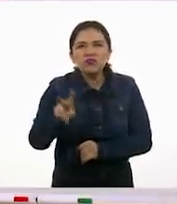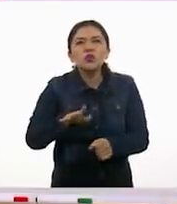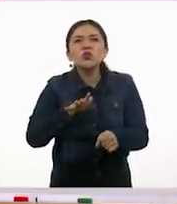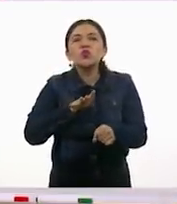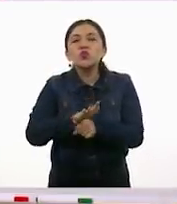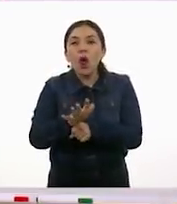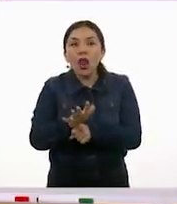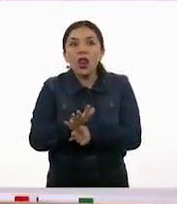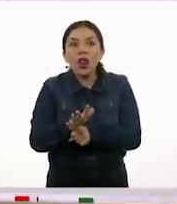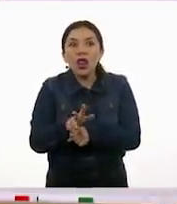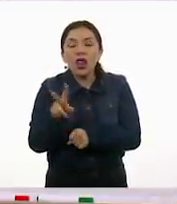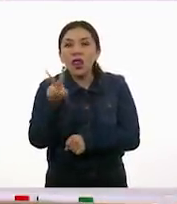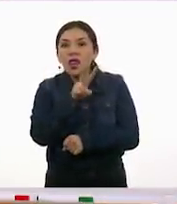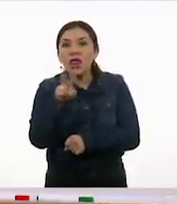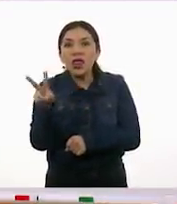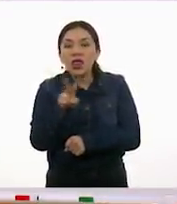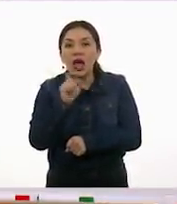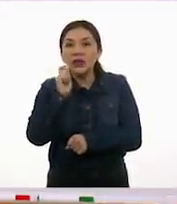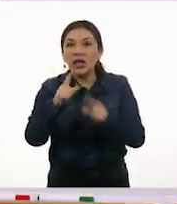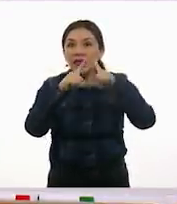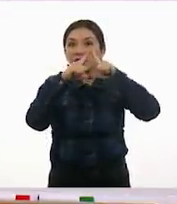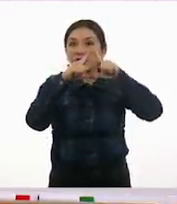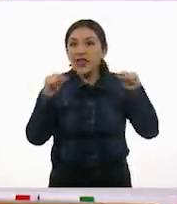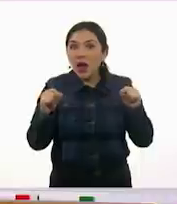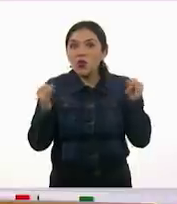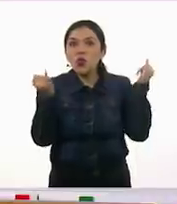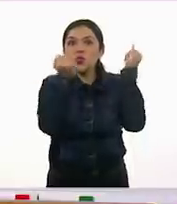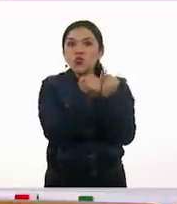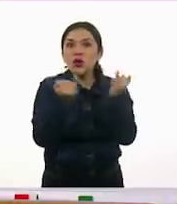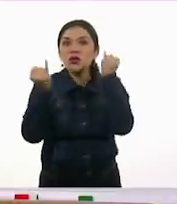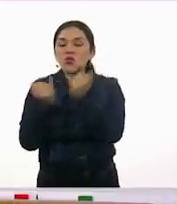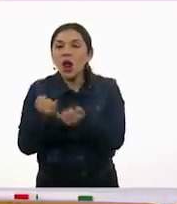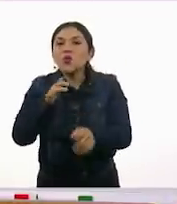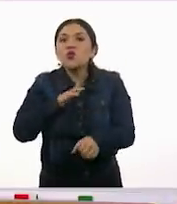son triángulos? será? Este.